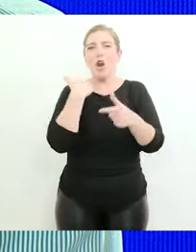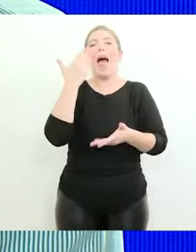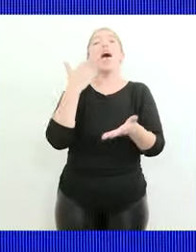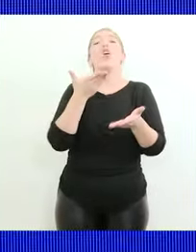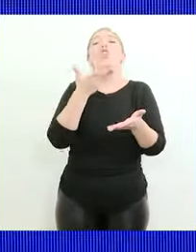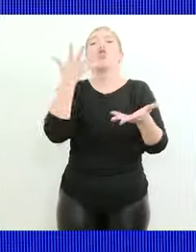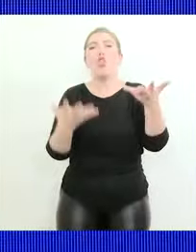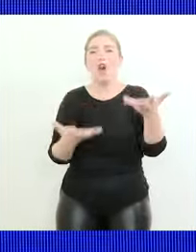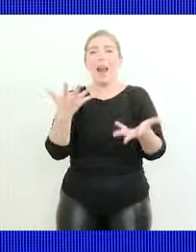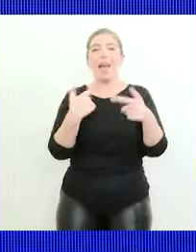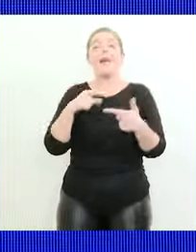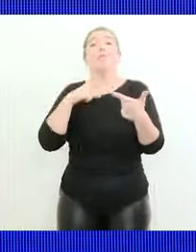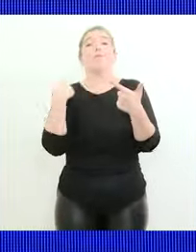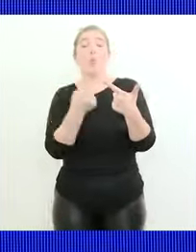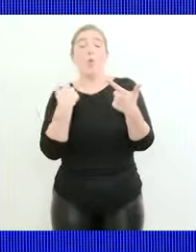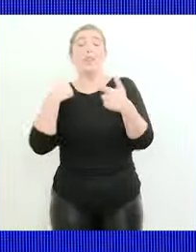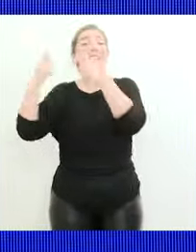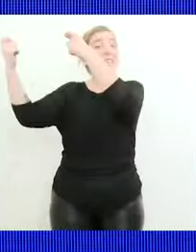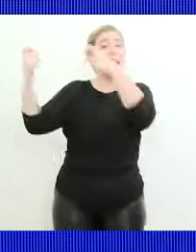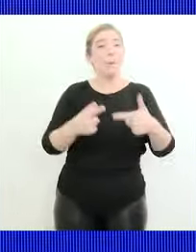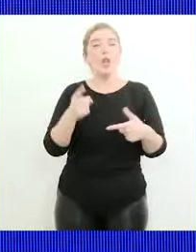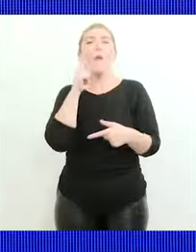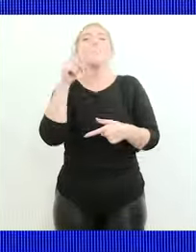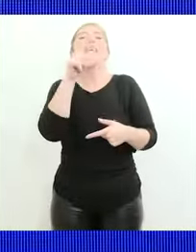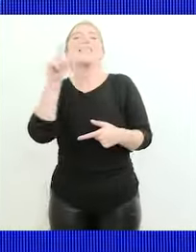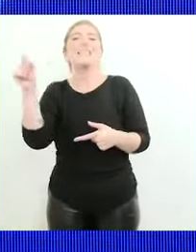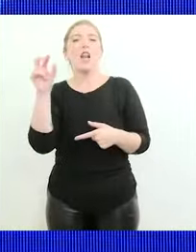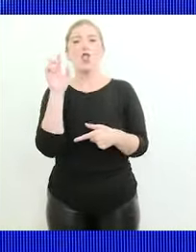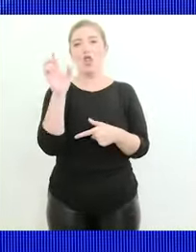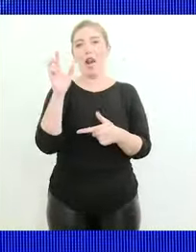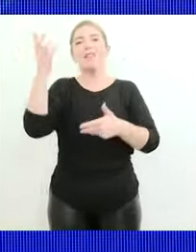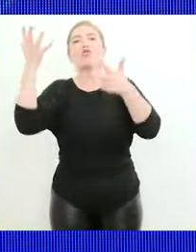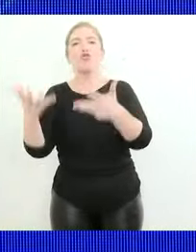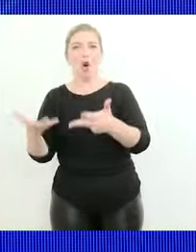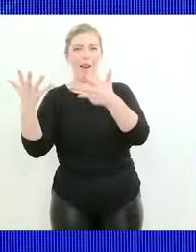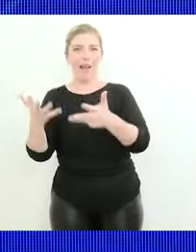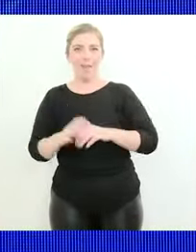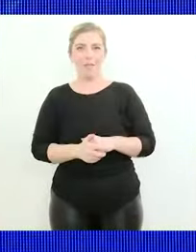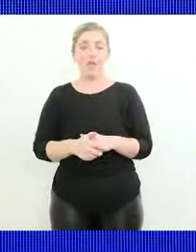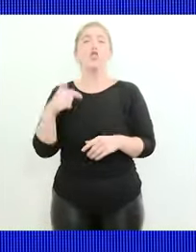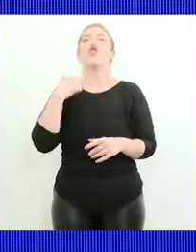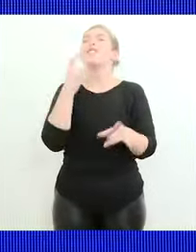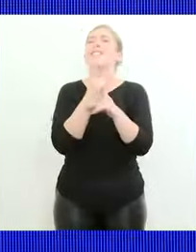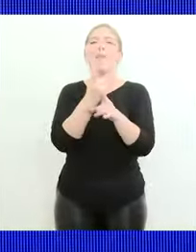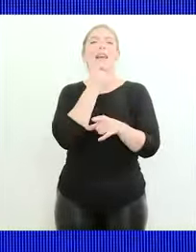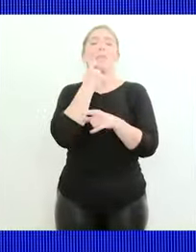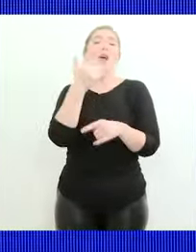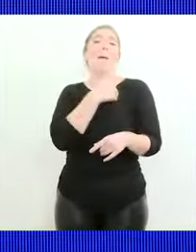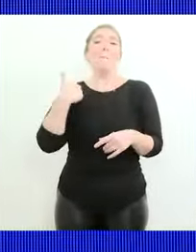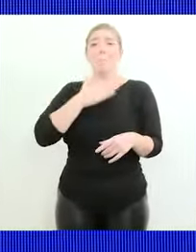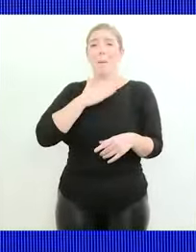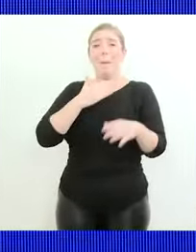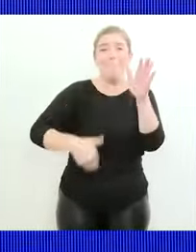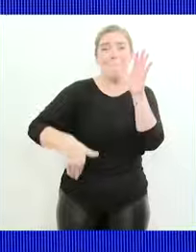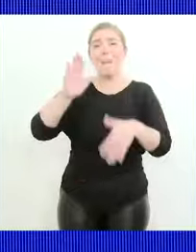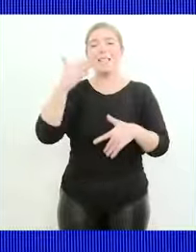valen 1.100 dólares la tonelada siempre pongo el ejemplo que mi vieja más entiende una tonelada